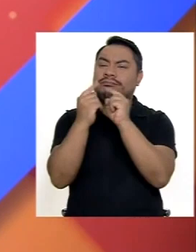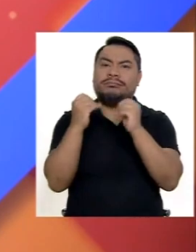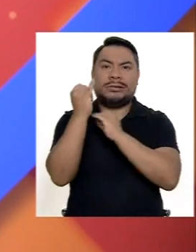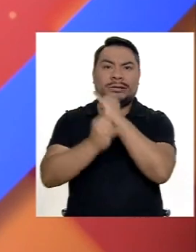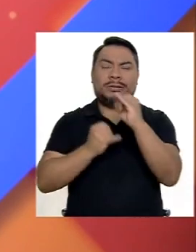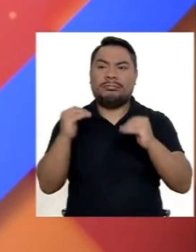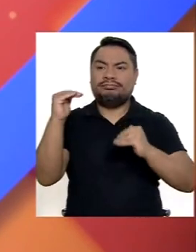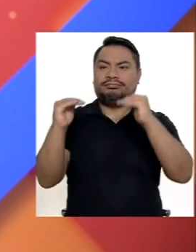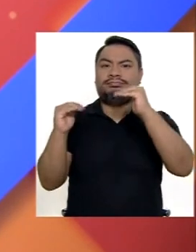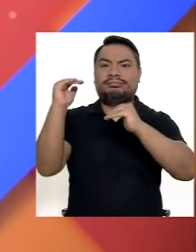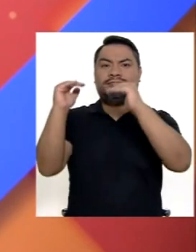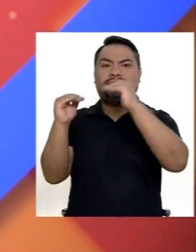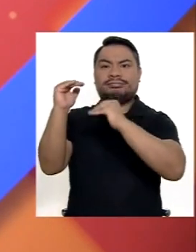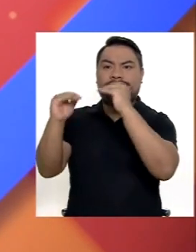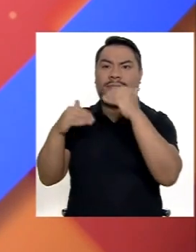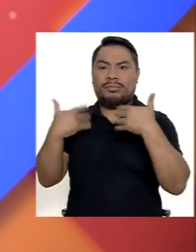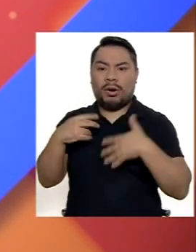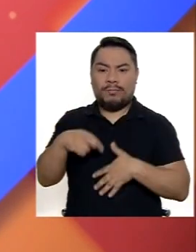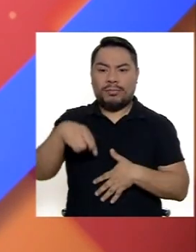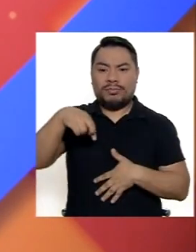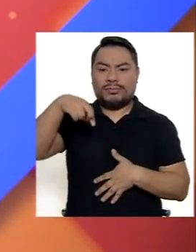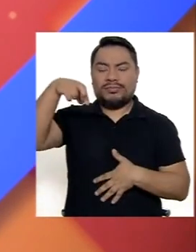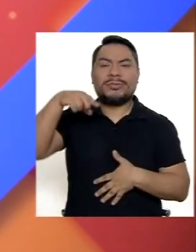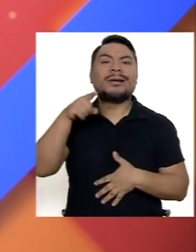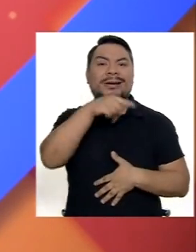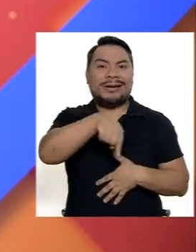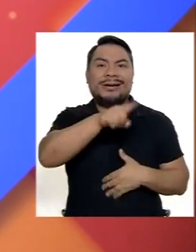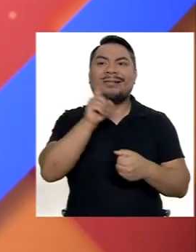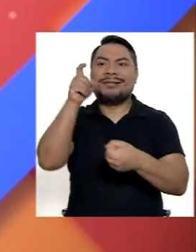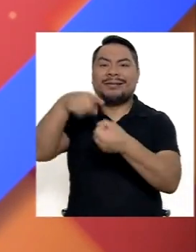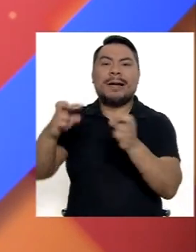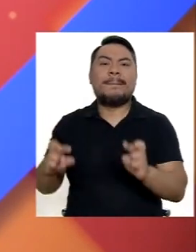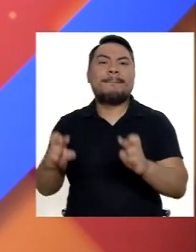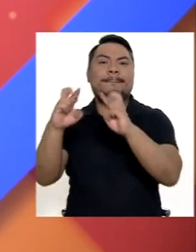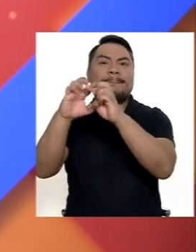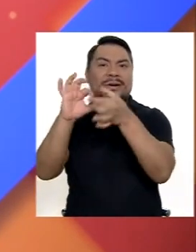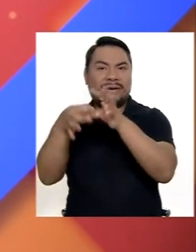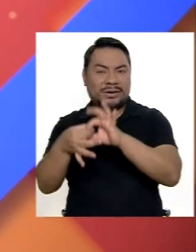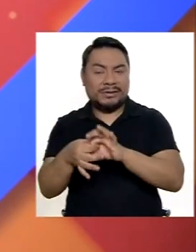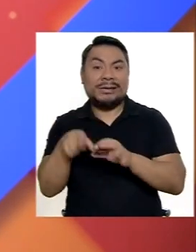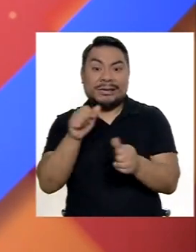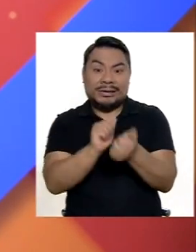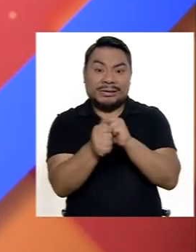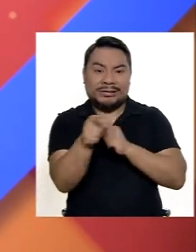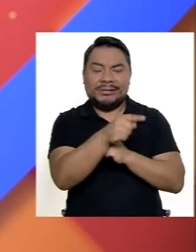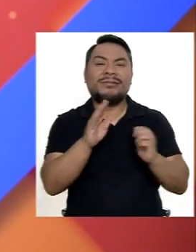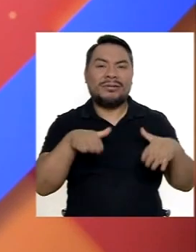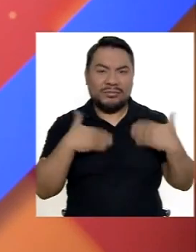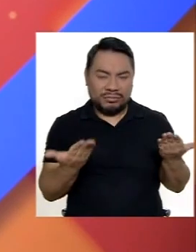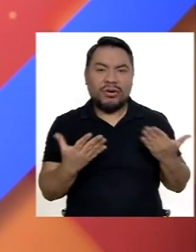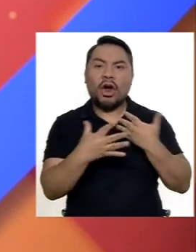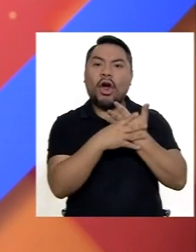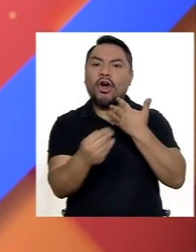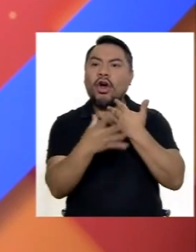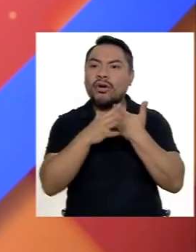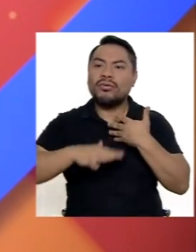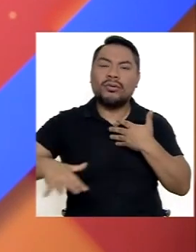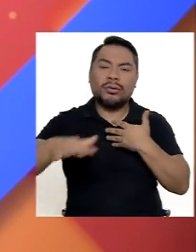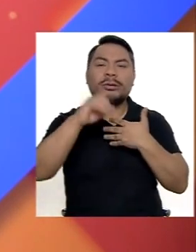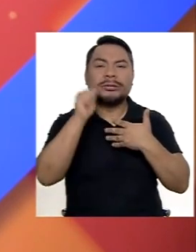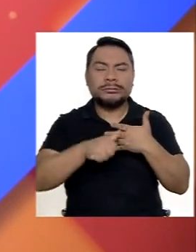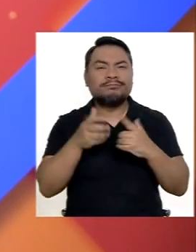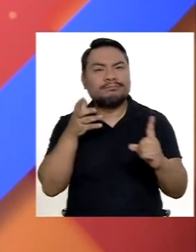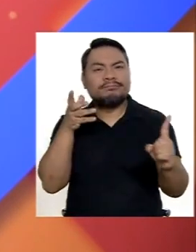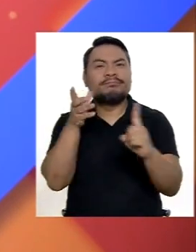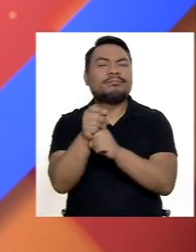De nivel internacional Y poder sumar puntos Para su boleto a París Esperemos que estas competencias Les puedan replicar Y puedan